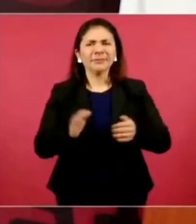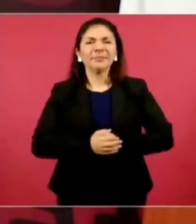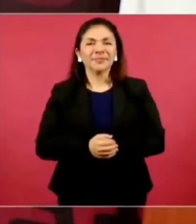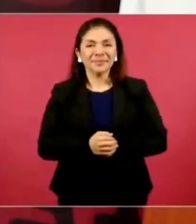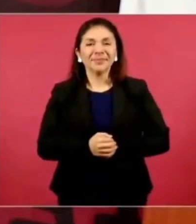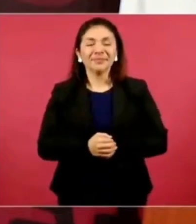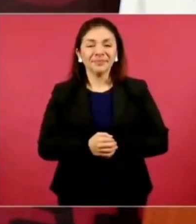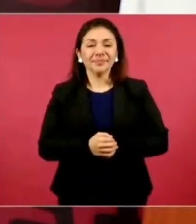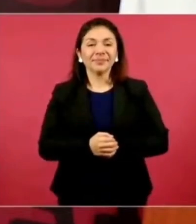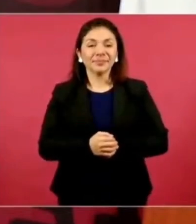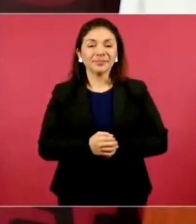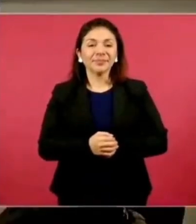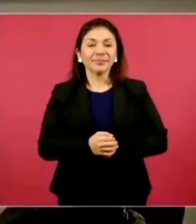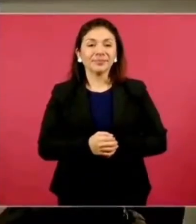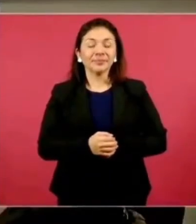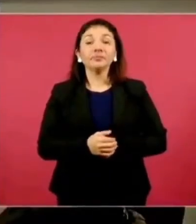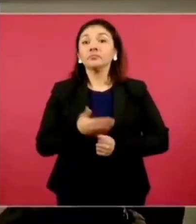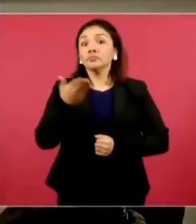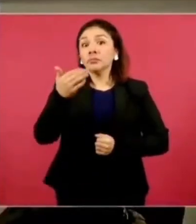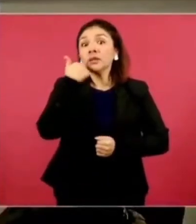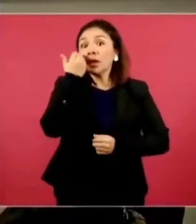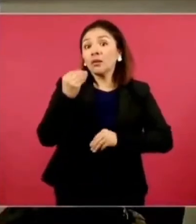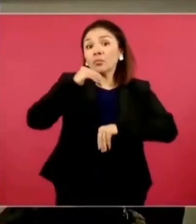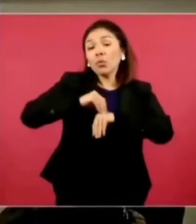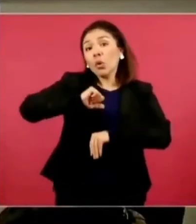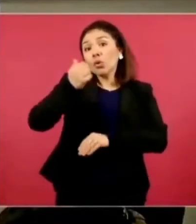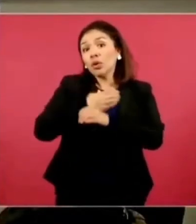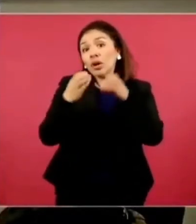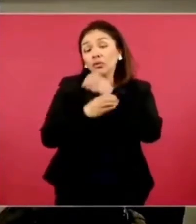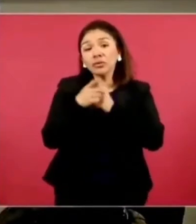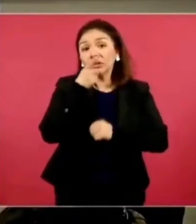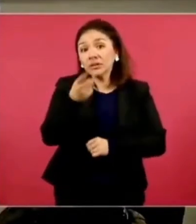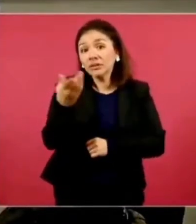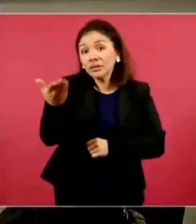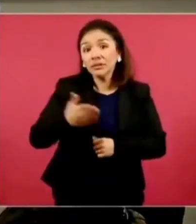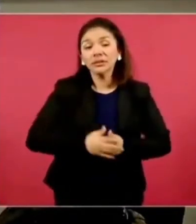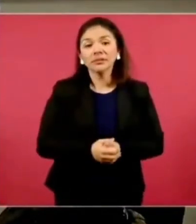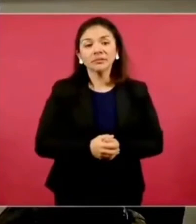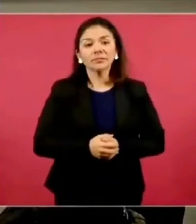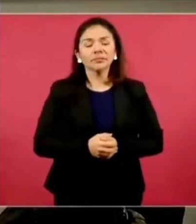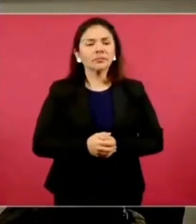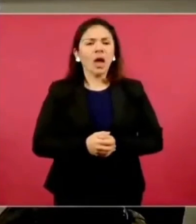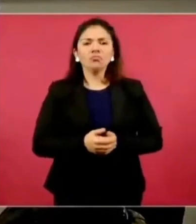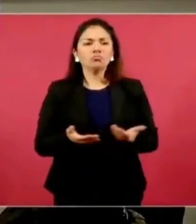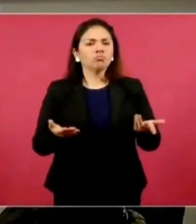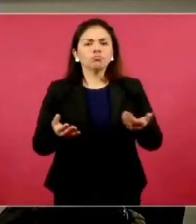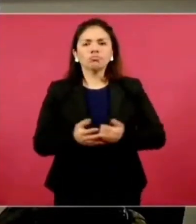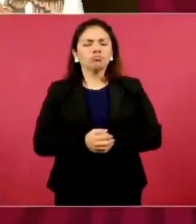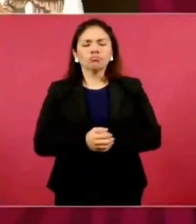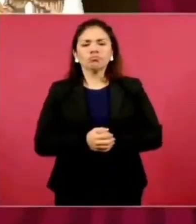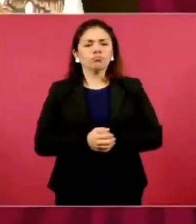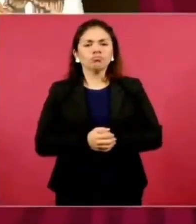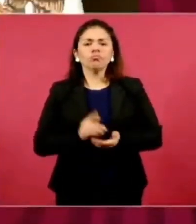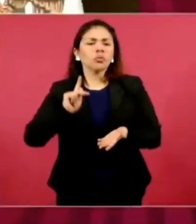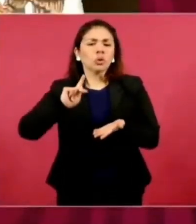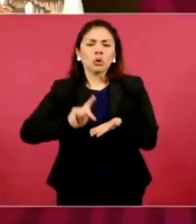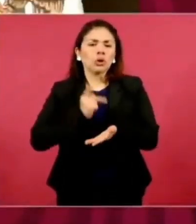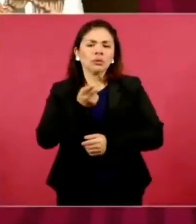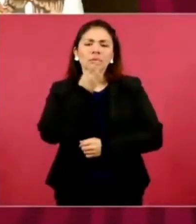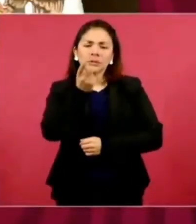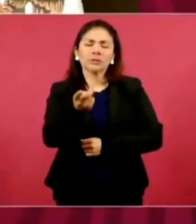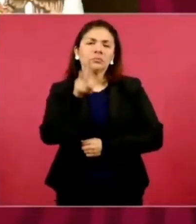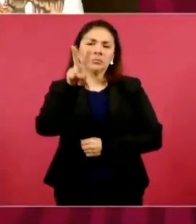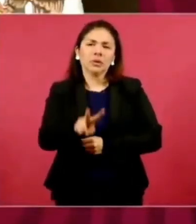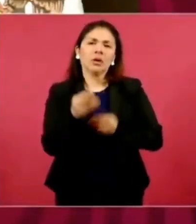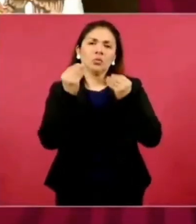gobernador. No sé si quiere agregar algo. No, pues reiterar que gracias